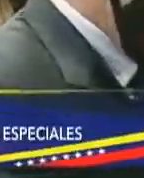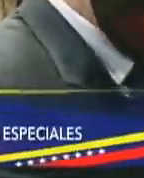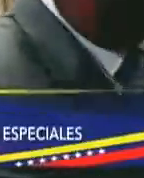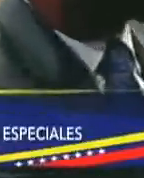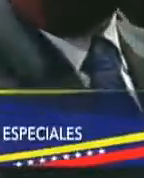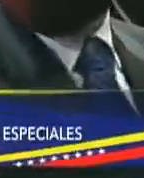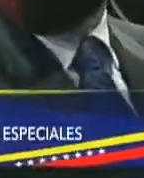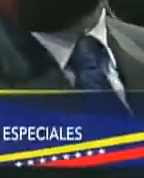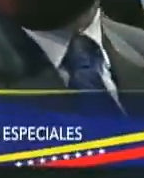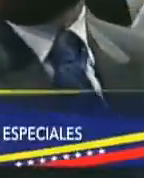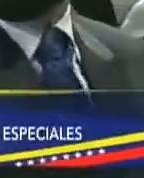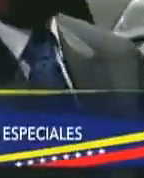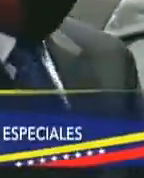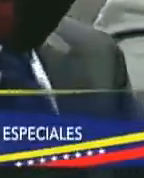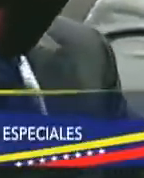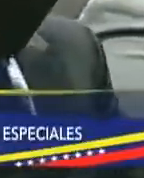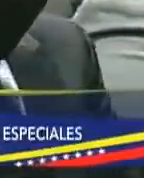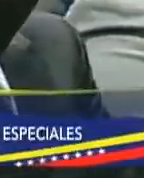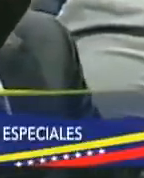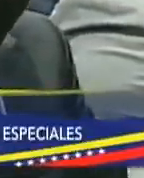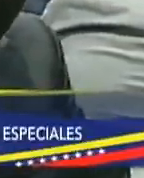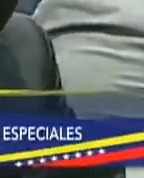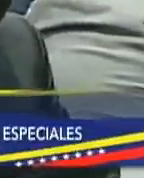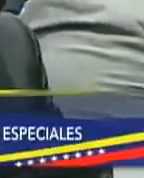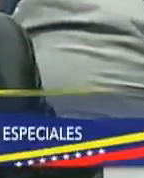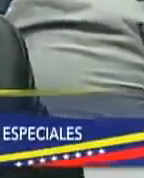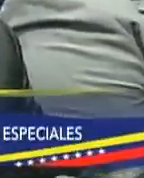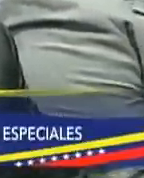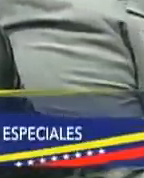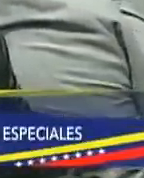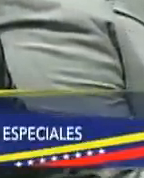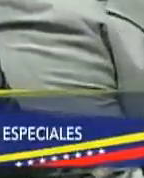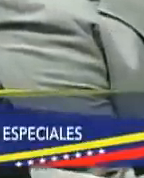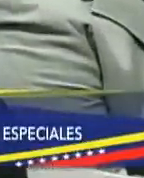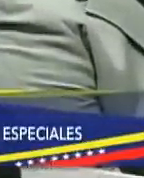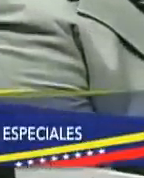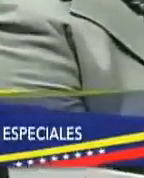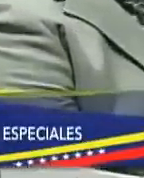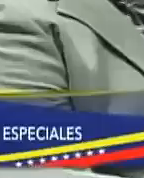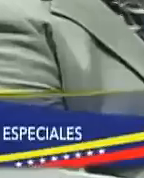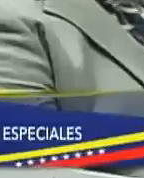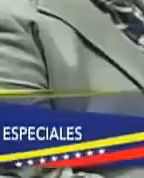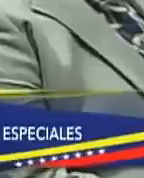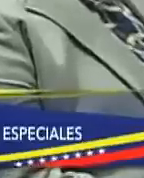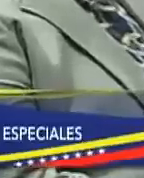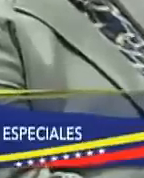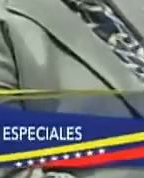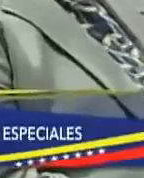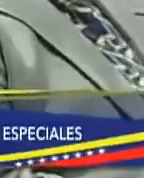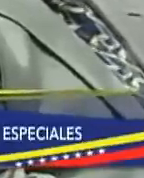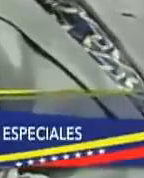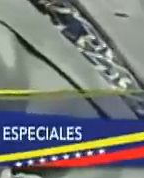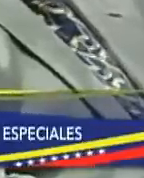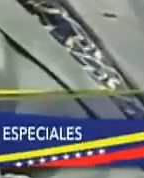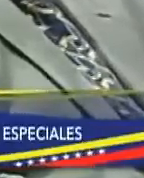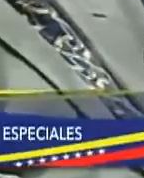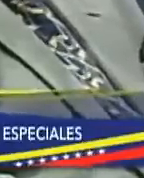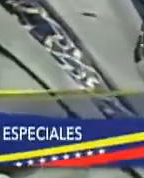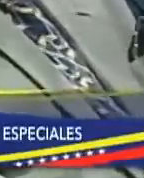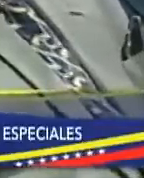al despliegue de las fuerzas productivas a la derrota del ilegal bloqueo financiero imperialista que ha afectado